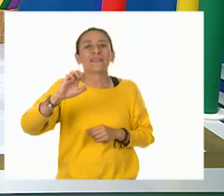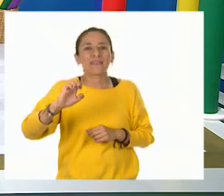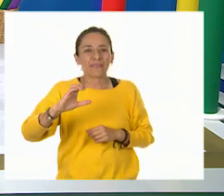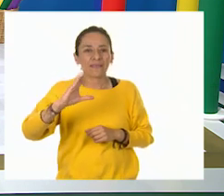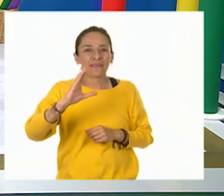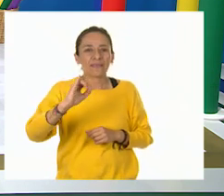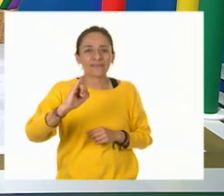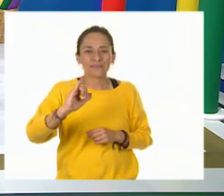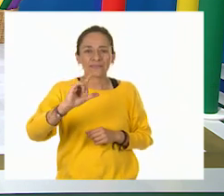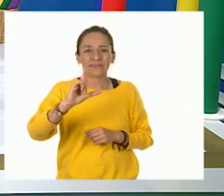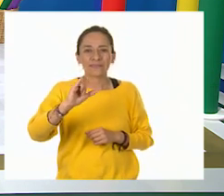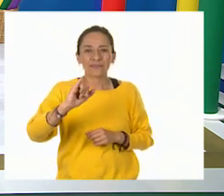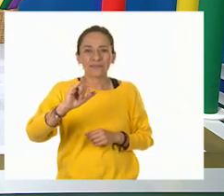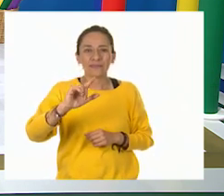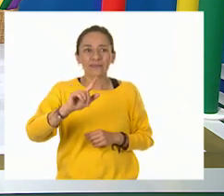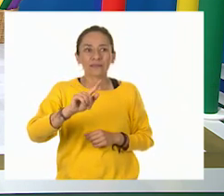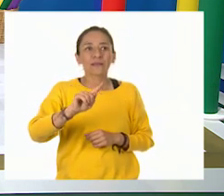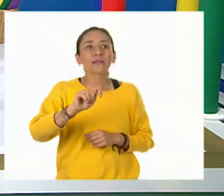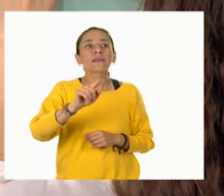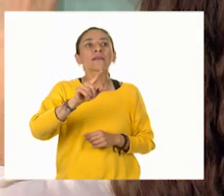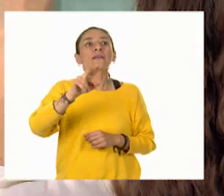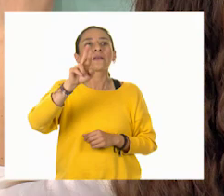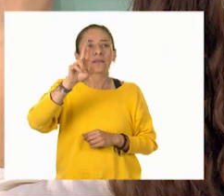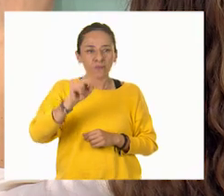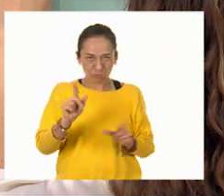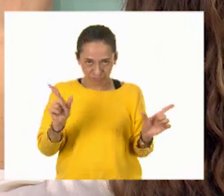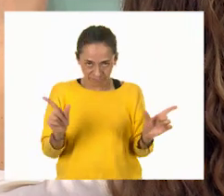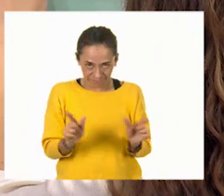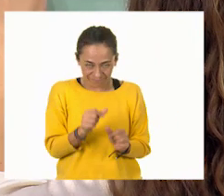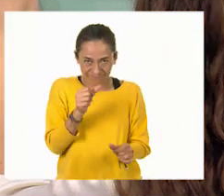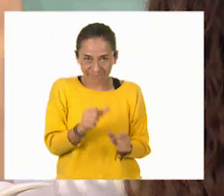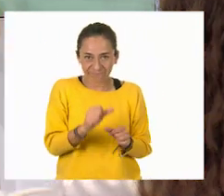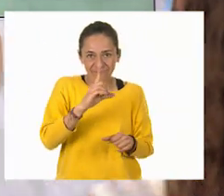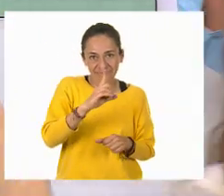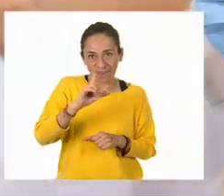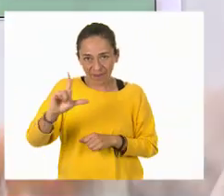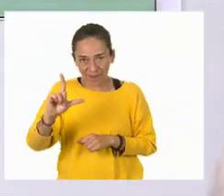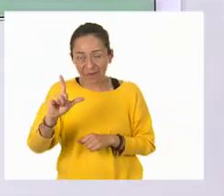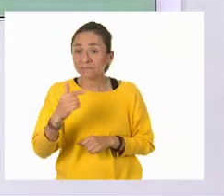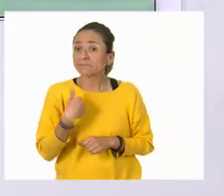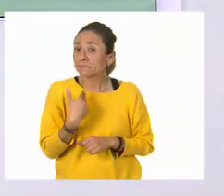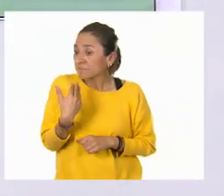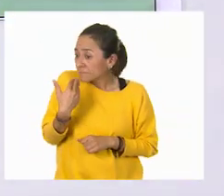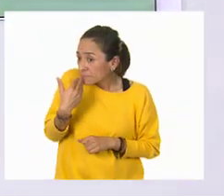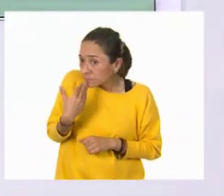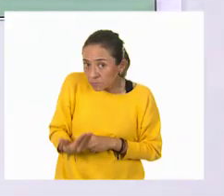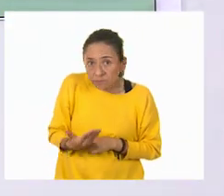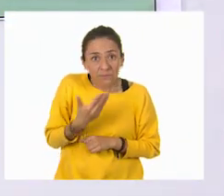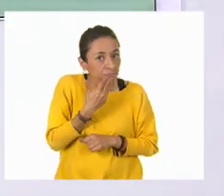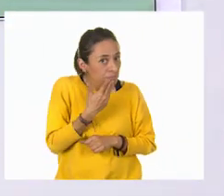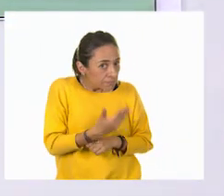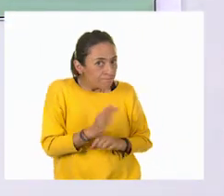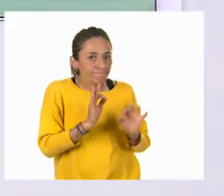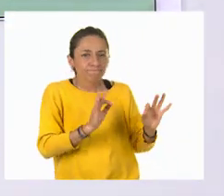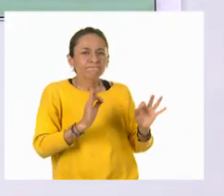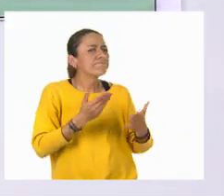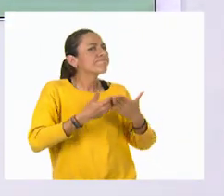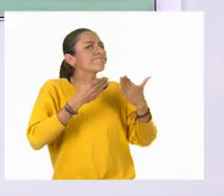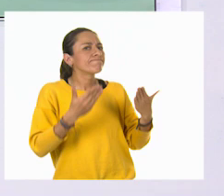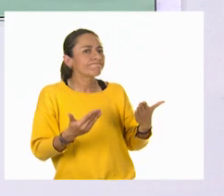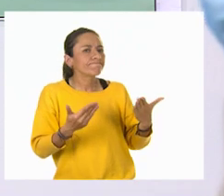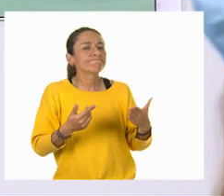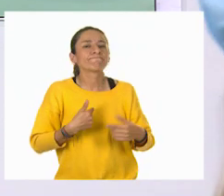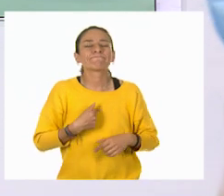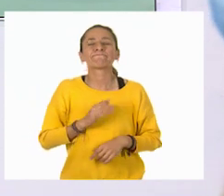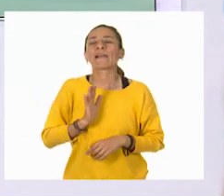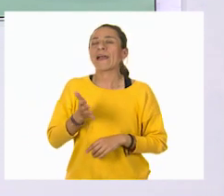A ver, un poquito más arriba. Ahí está. Ándale, Jenny. Muy bien. Ok. Ahora... Ahora sí, yo ya le